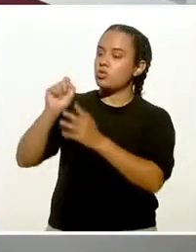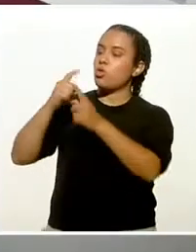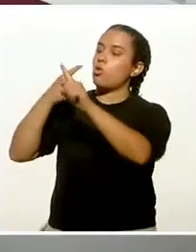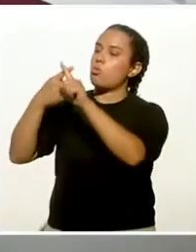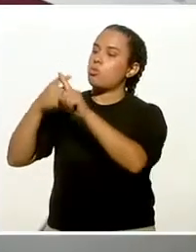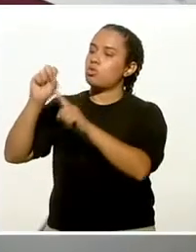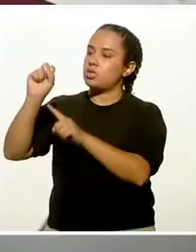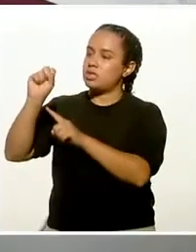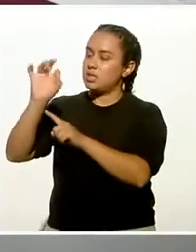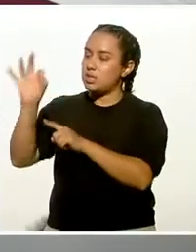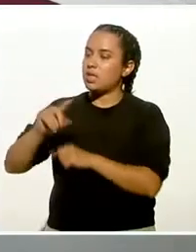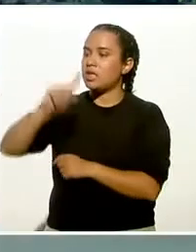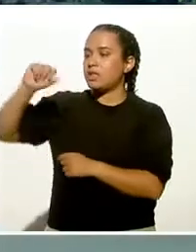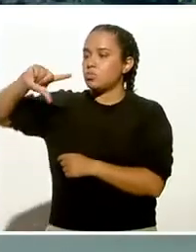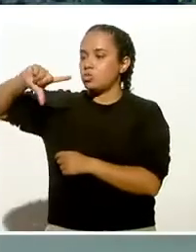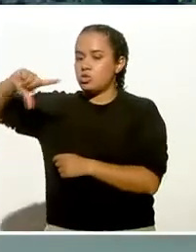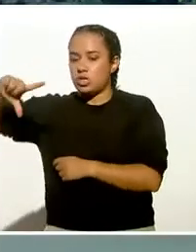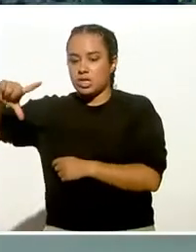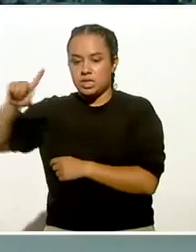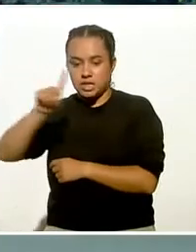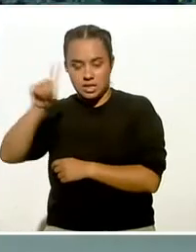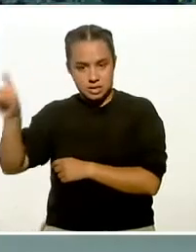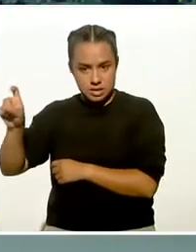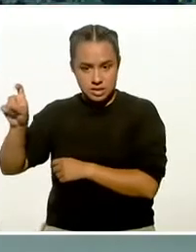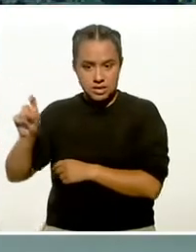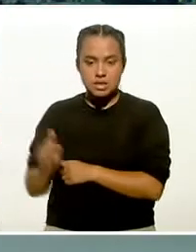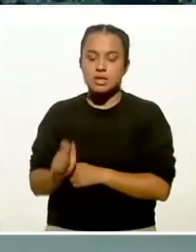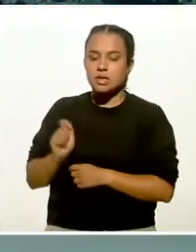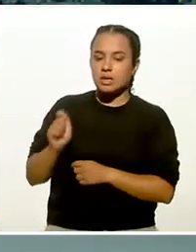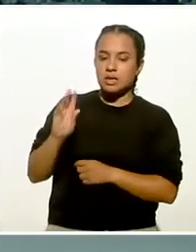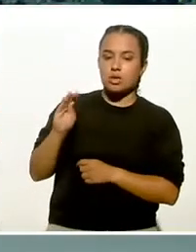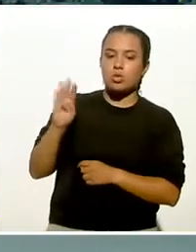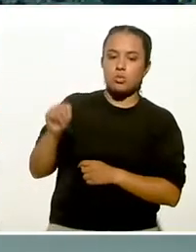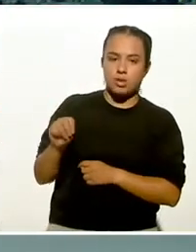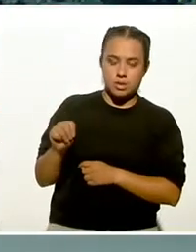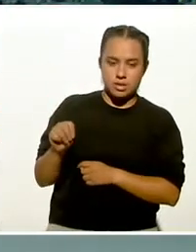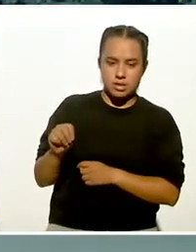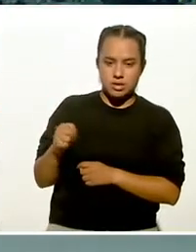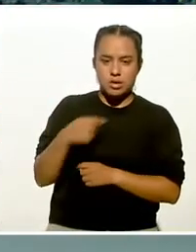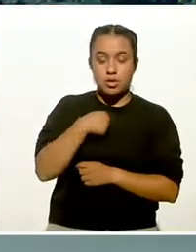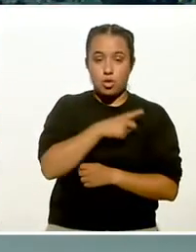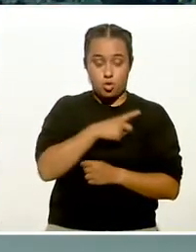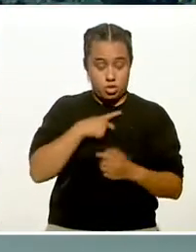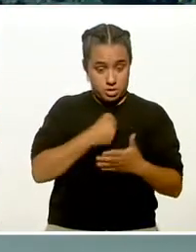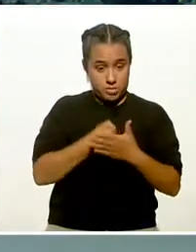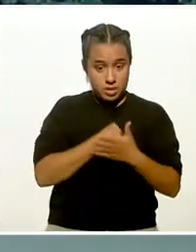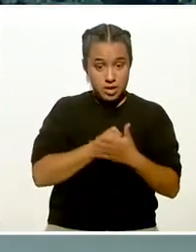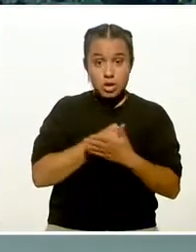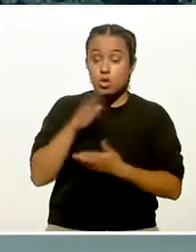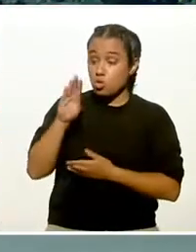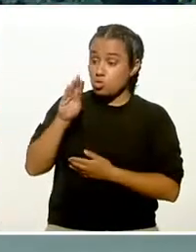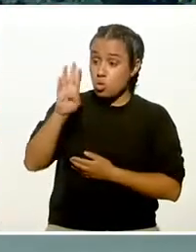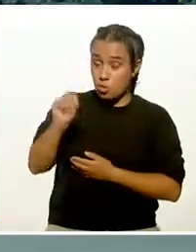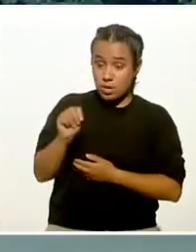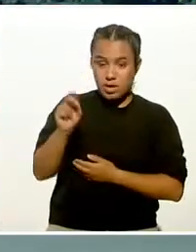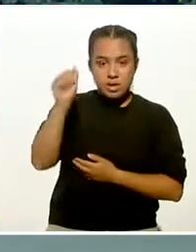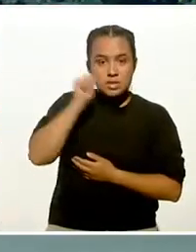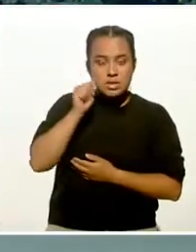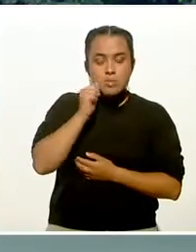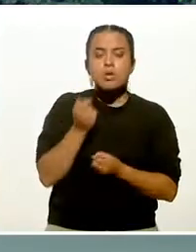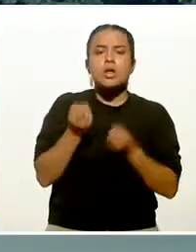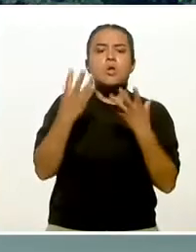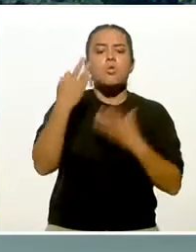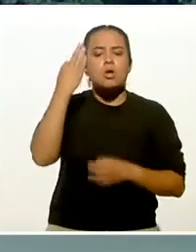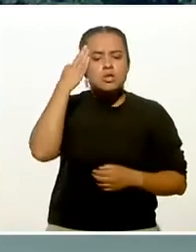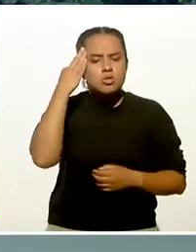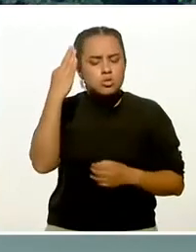lo divido entre 100 y me da a 99. Entonces tengo que tener mi frecuencia cardíaca en 99 durante cuánto tiempo más